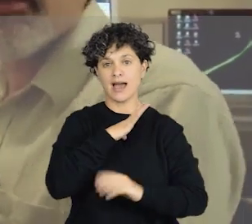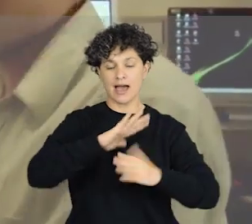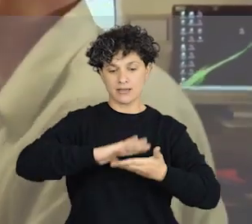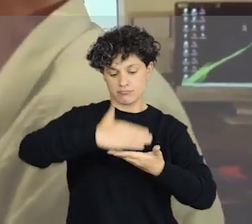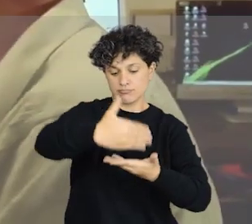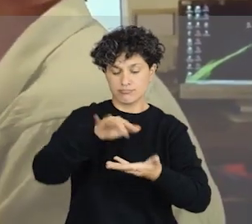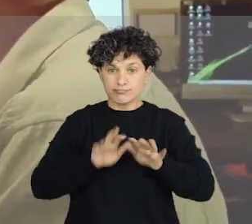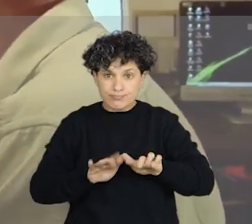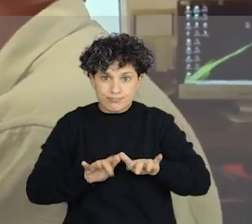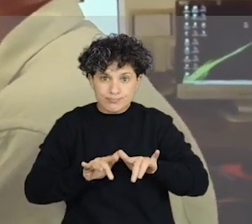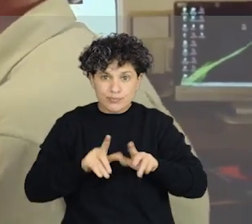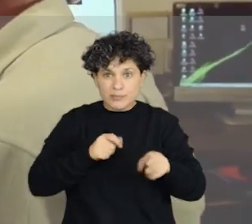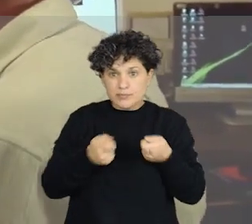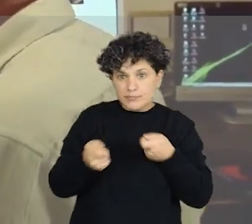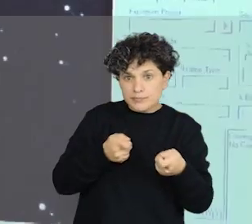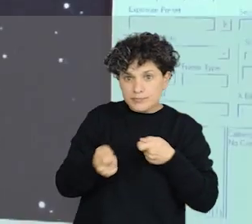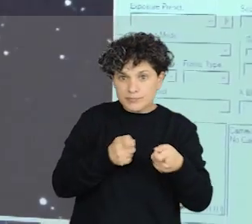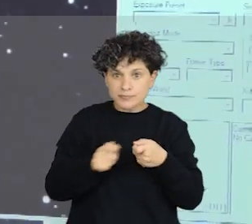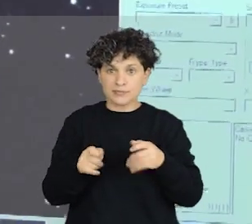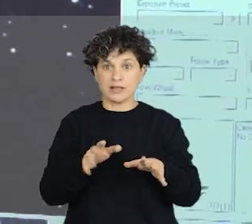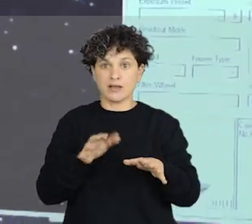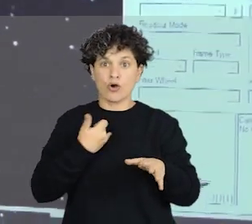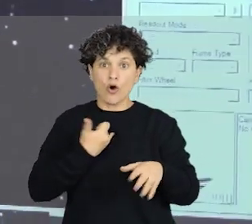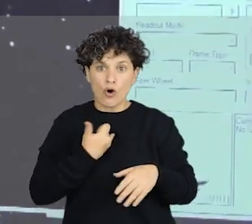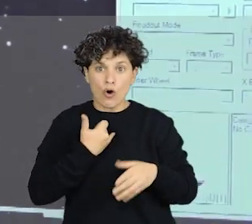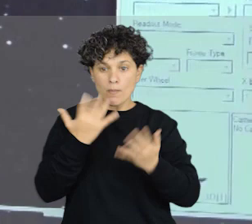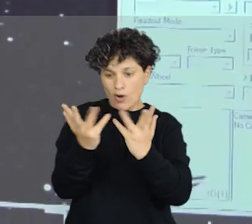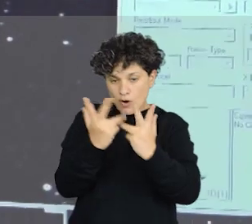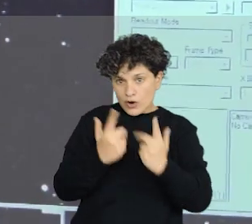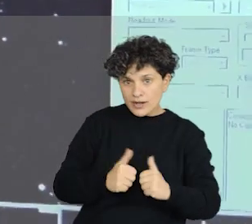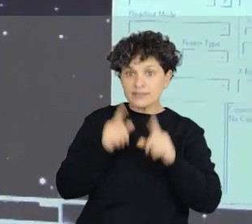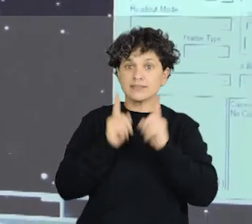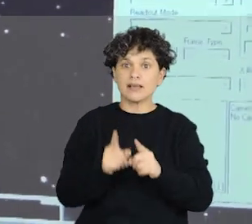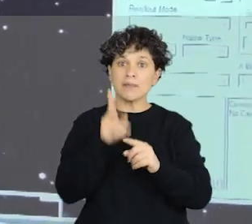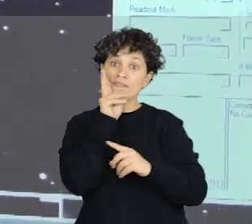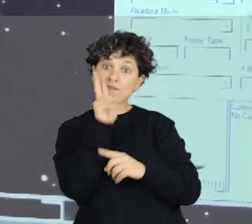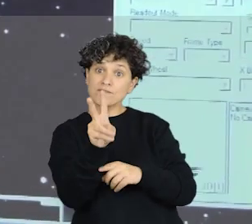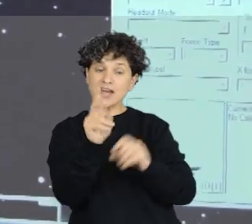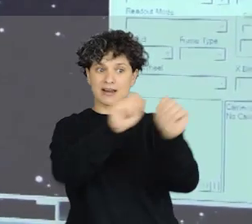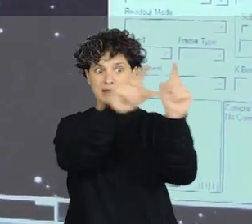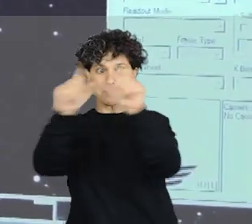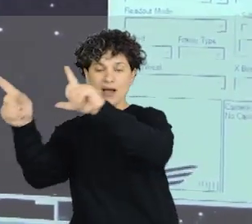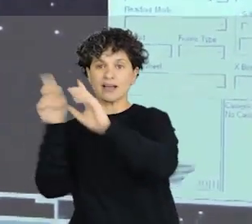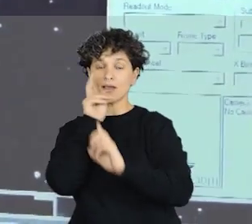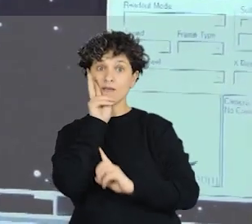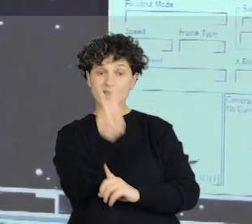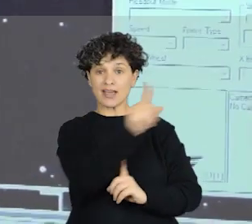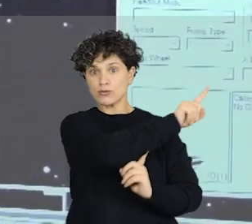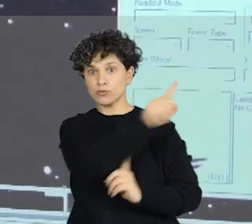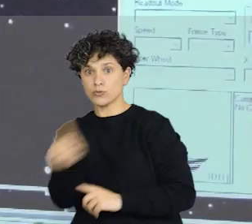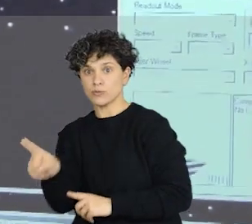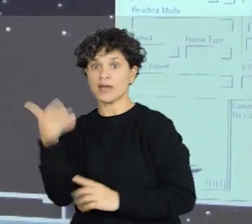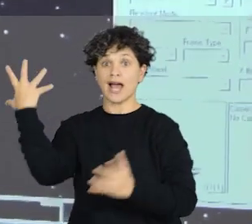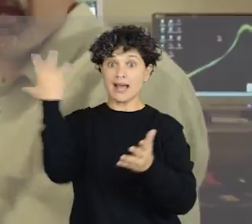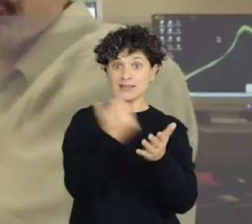de un asteroide ya observado. Aquí vemos, por ejemplo, en un campo de estrellas, cómo el asteroide se va desplazando lentamente con